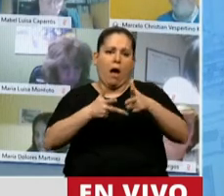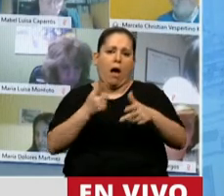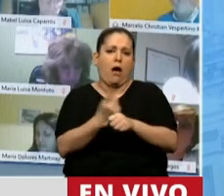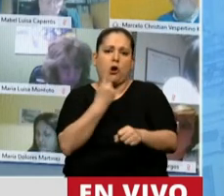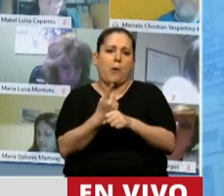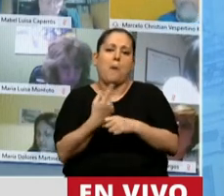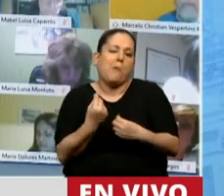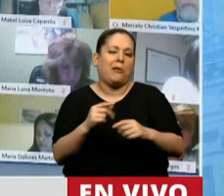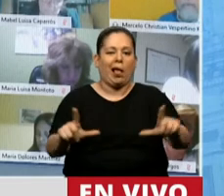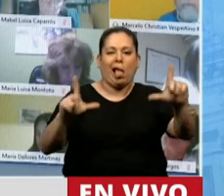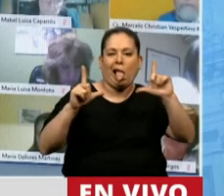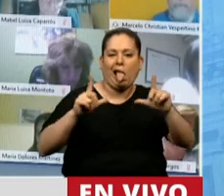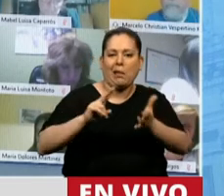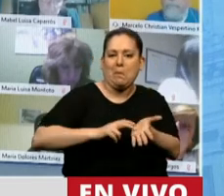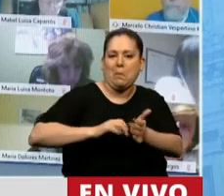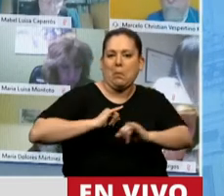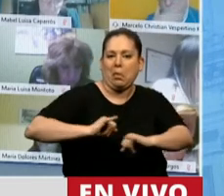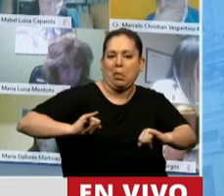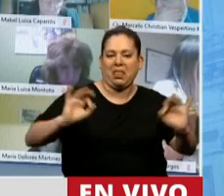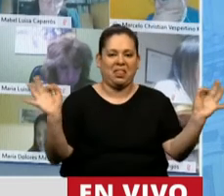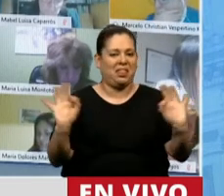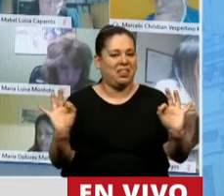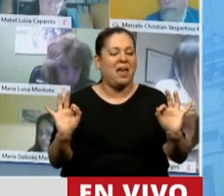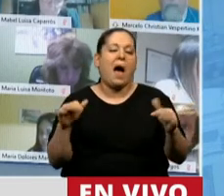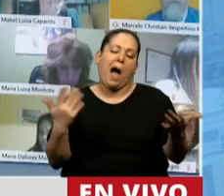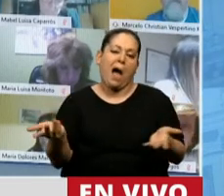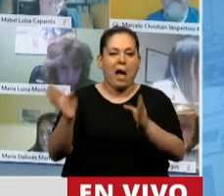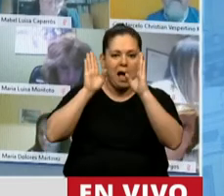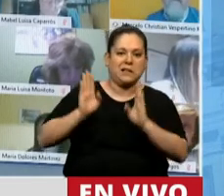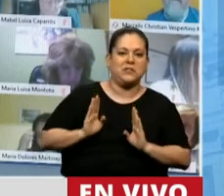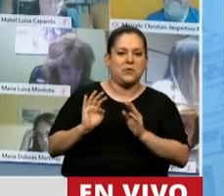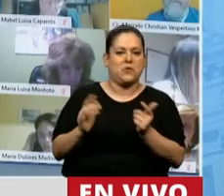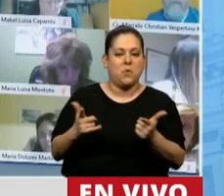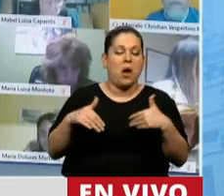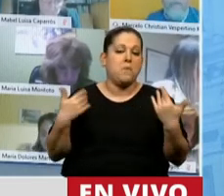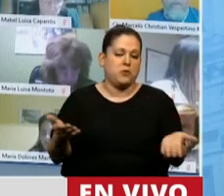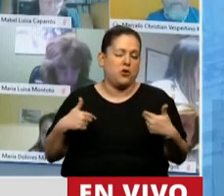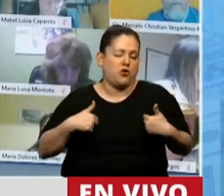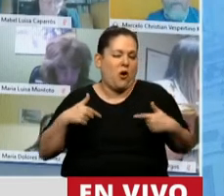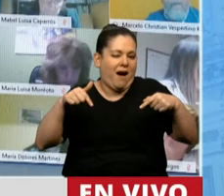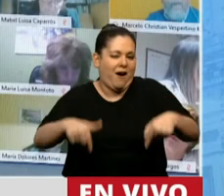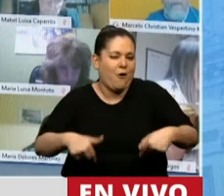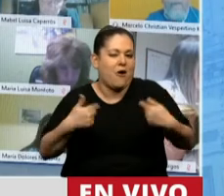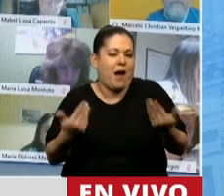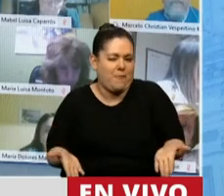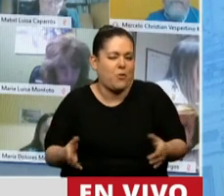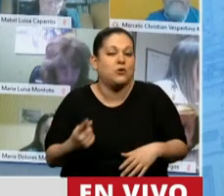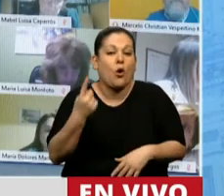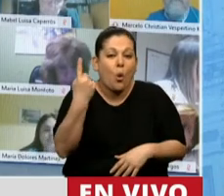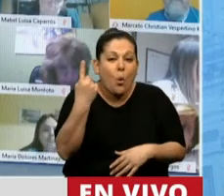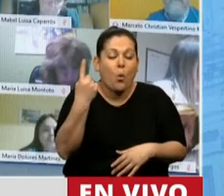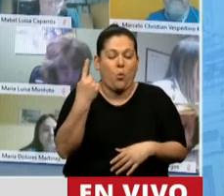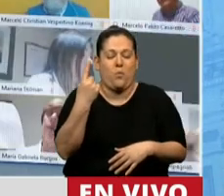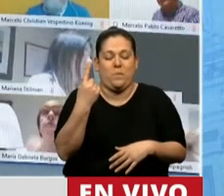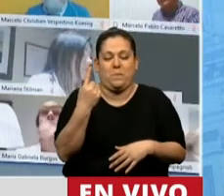mediática. Y por ahí es que uso este espacio para hacerlo, ¿no? Un millón y medio de